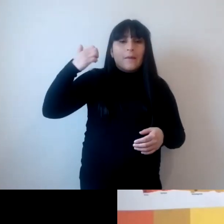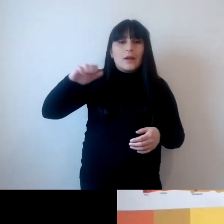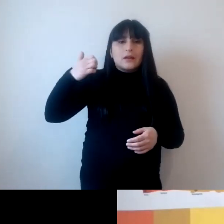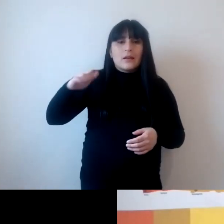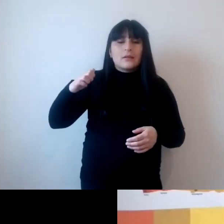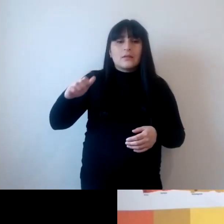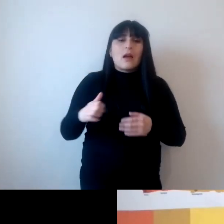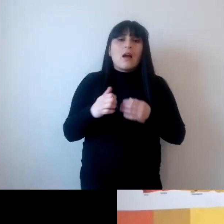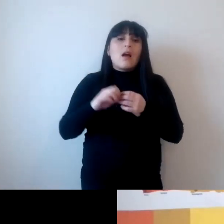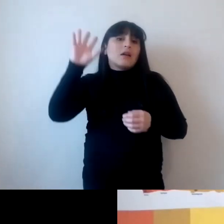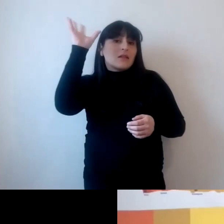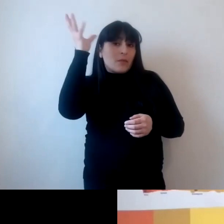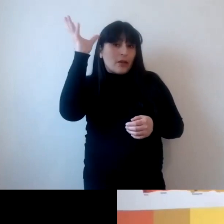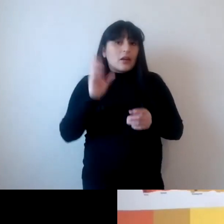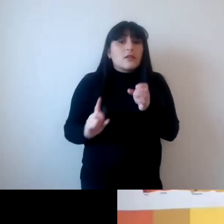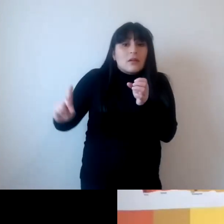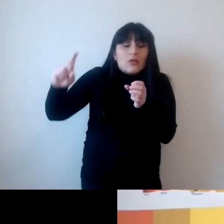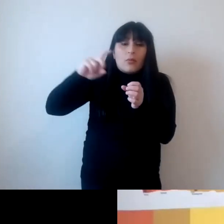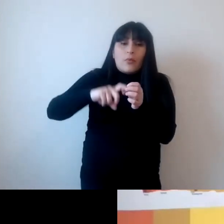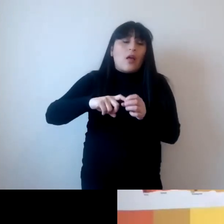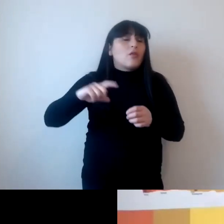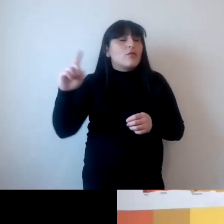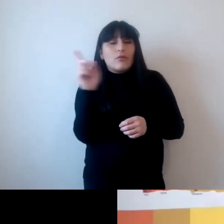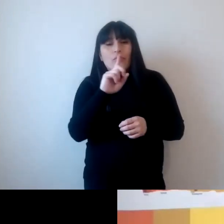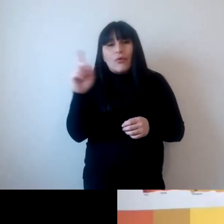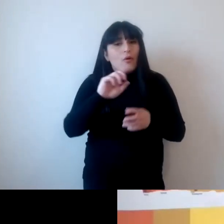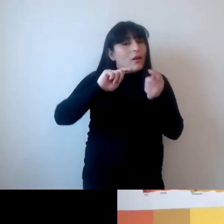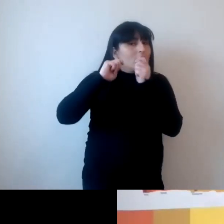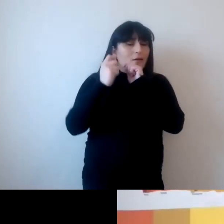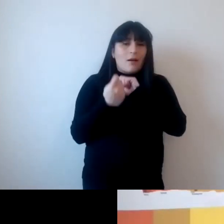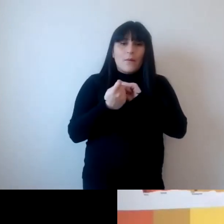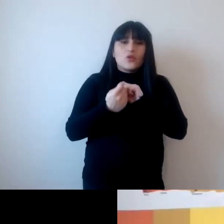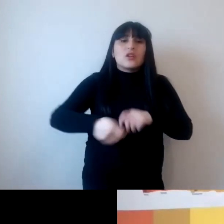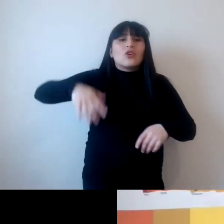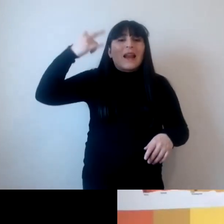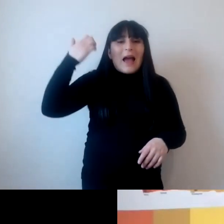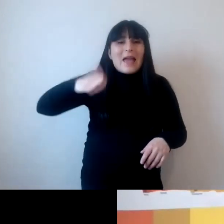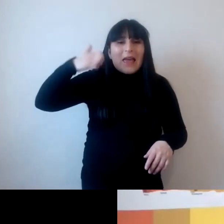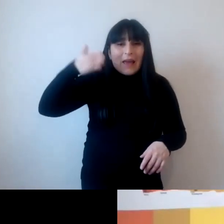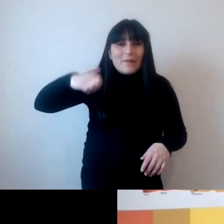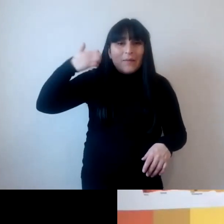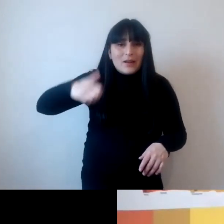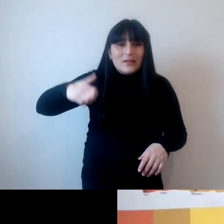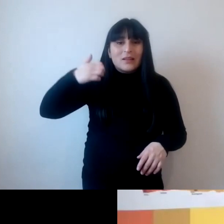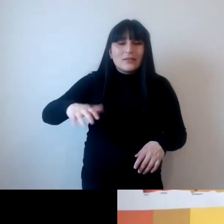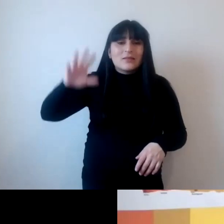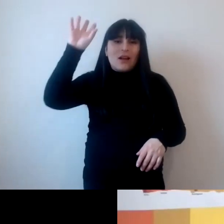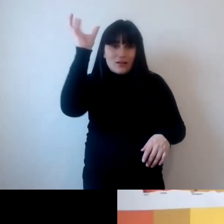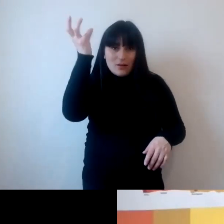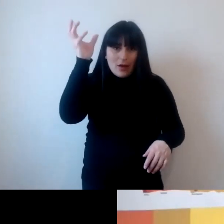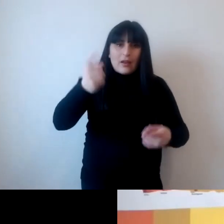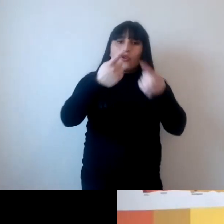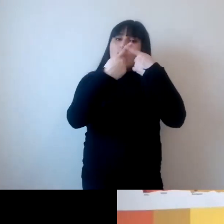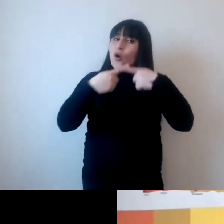incorpore al currículum no el cambio climático como tema científico que ya está sino la emergencia climática que es otra dimensión digamos